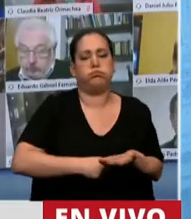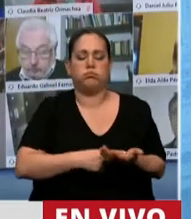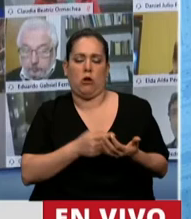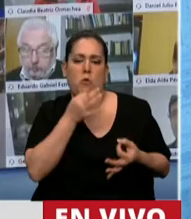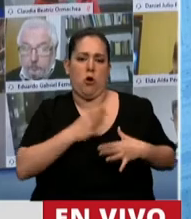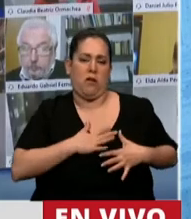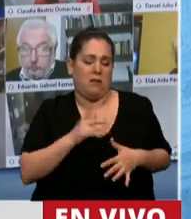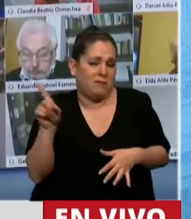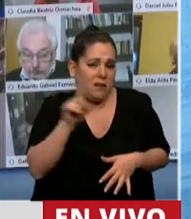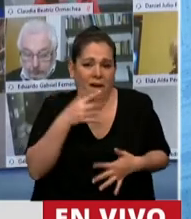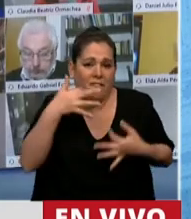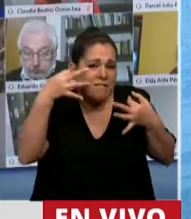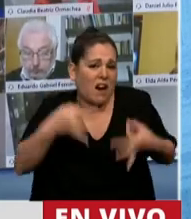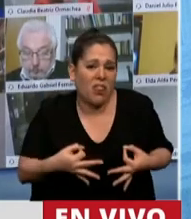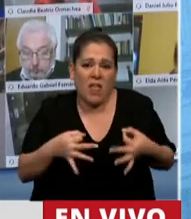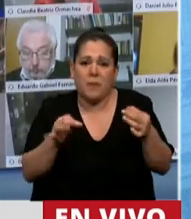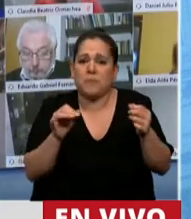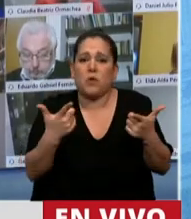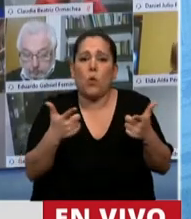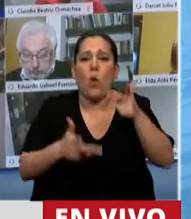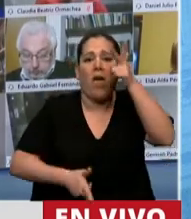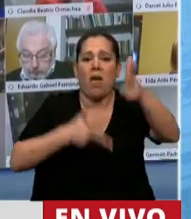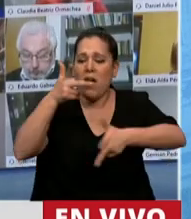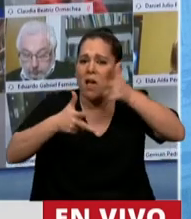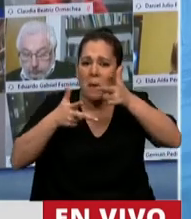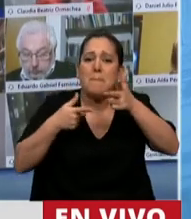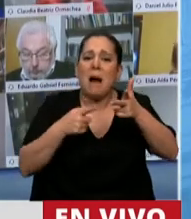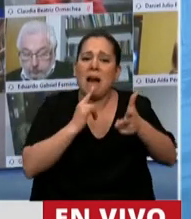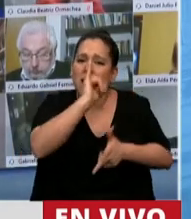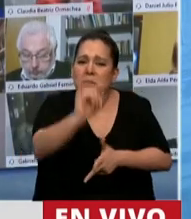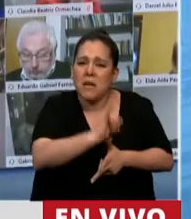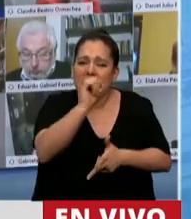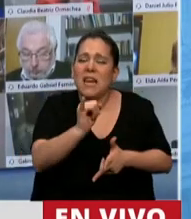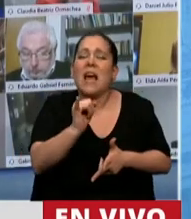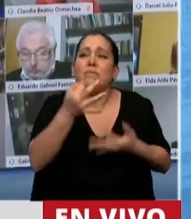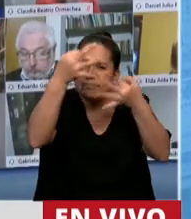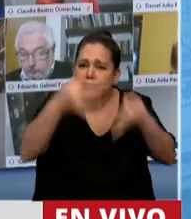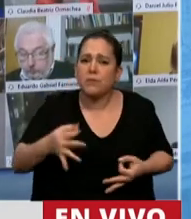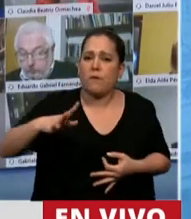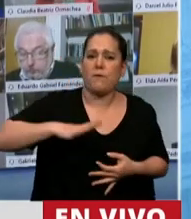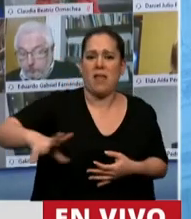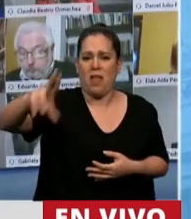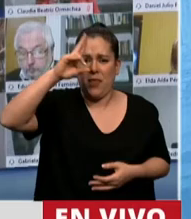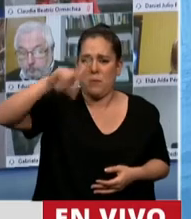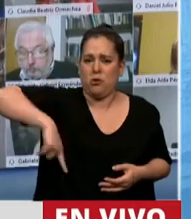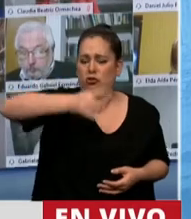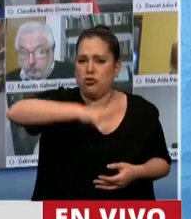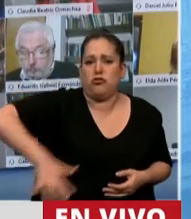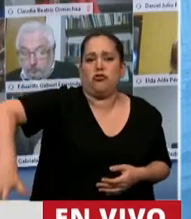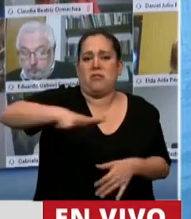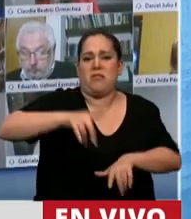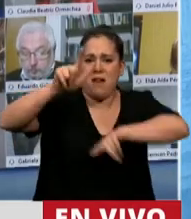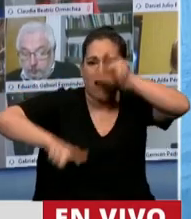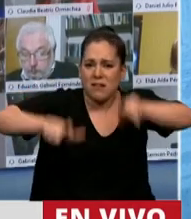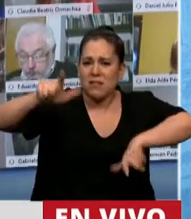no hay palabras, no hay palabras para definir la falta de respeto al pueblo argentino, la